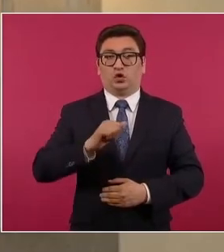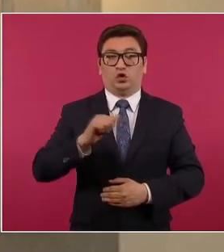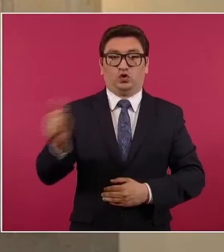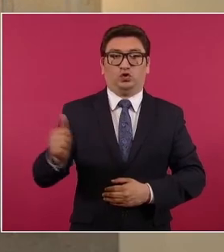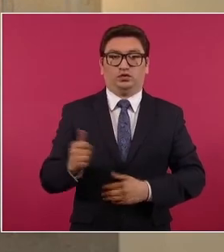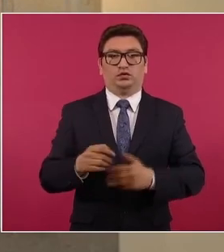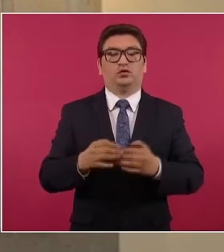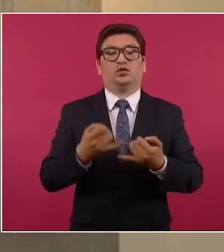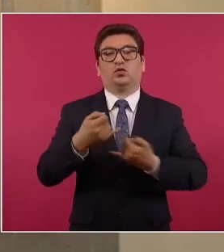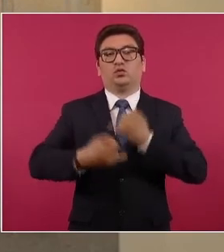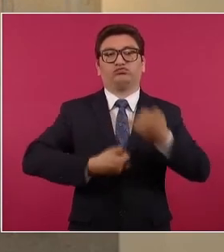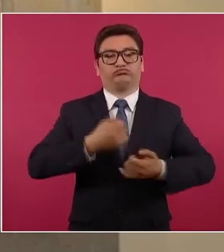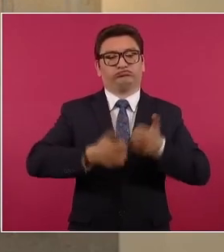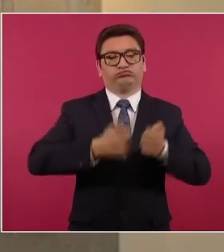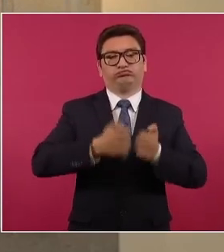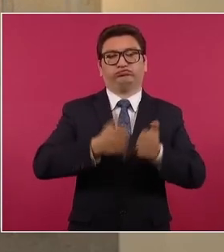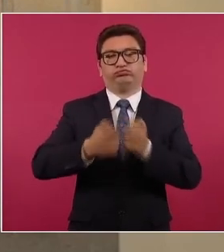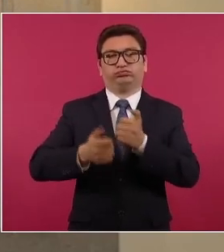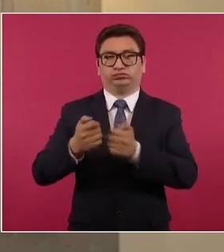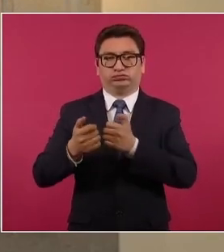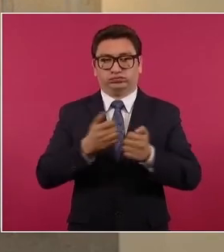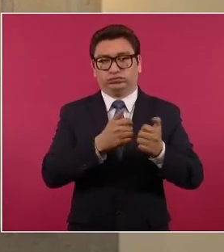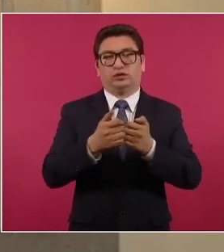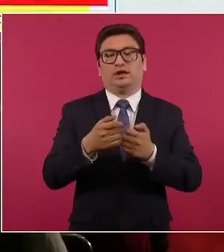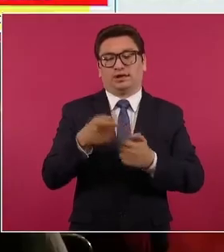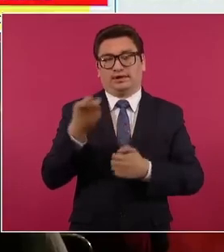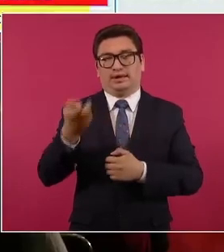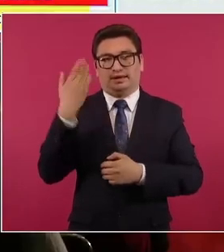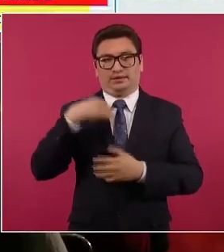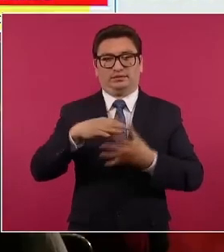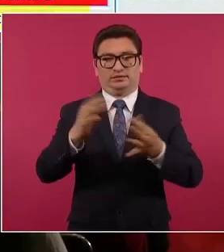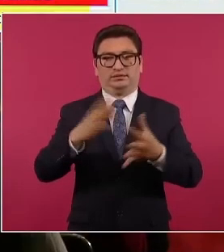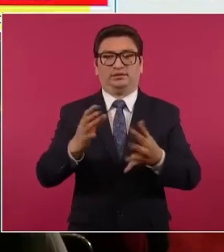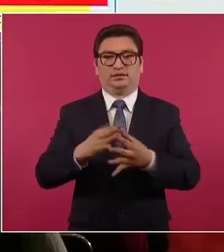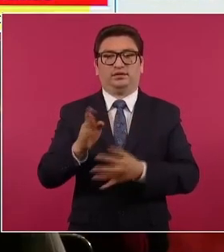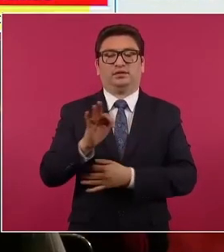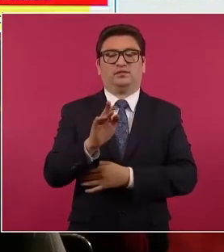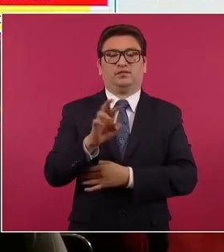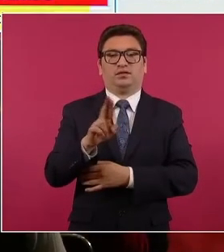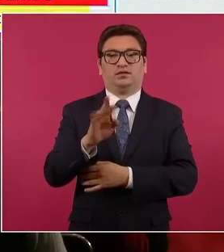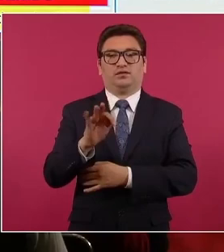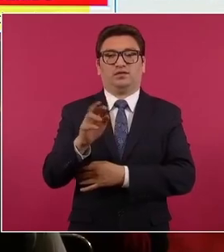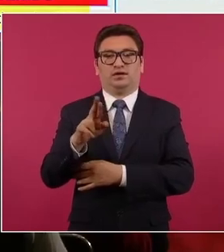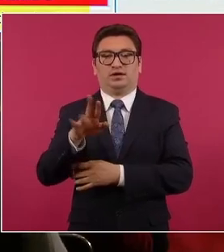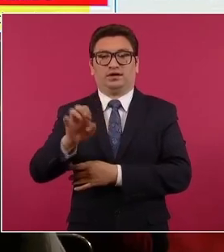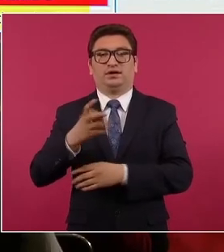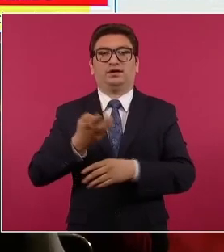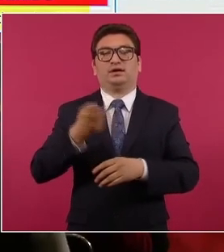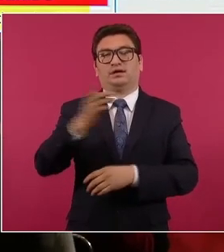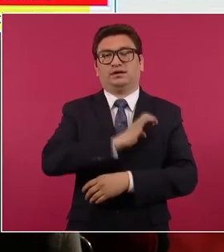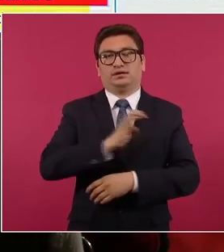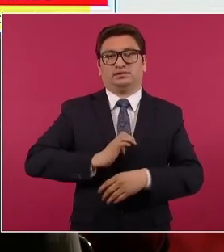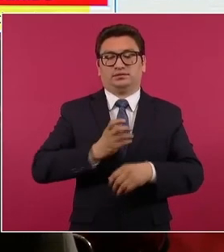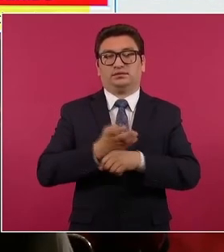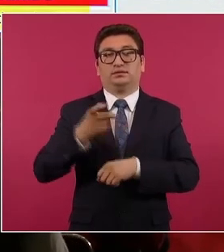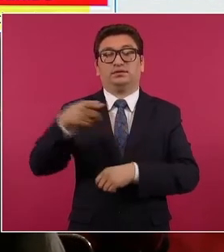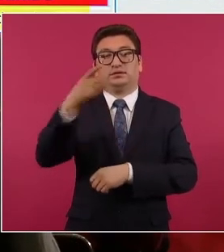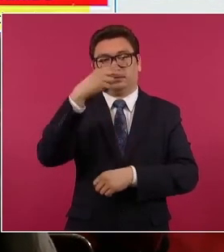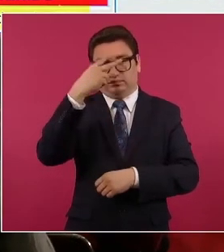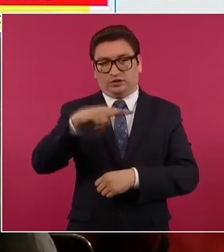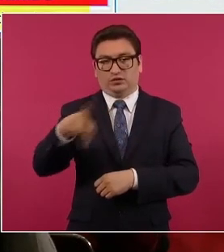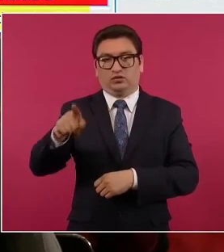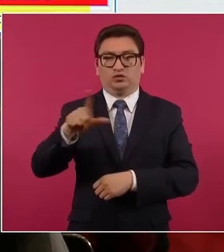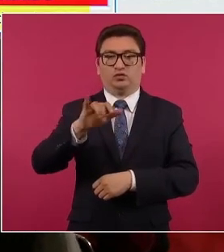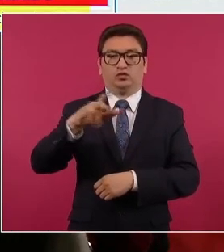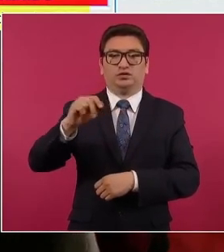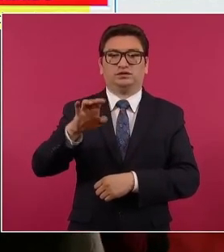de Free Fire, que ya habíamos expuesto del videojuego, finalmente en Ecatepec, Estado de México, fue detenido Luis